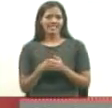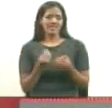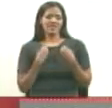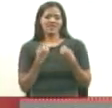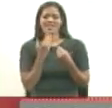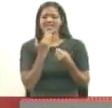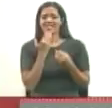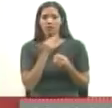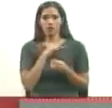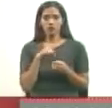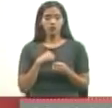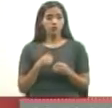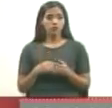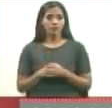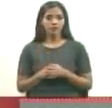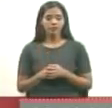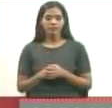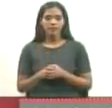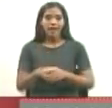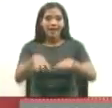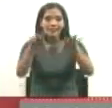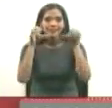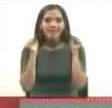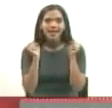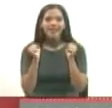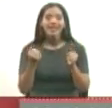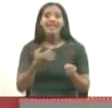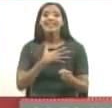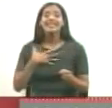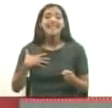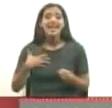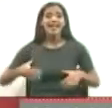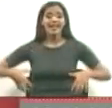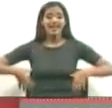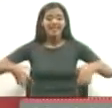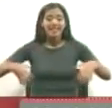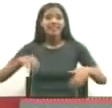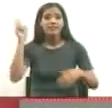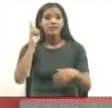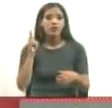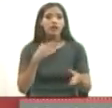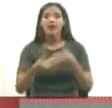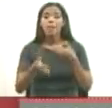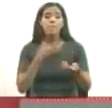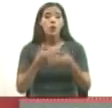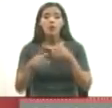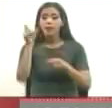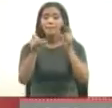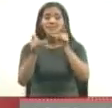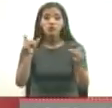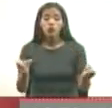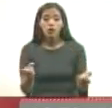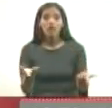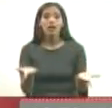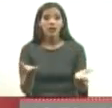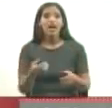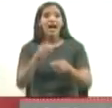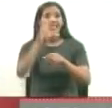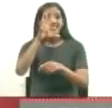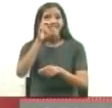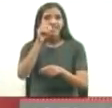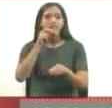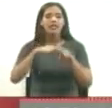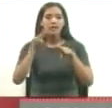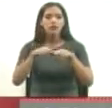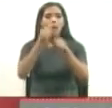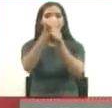Quieren nuestra riqueza, no les importa lo que pasen los venezolanos y las venezolanas. Por eso hay 30 niños esperando por un trasplante de